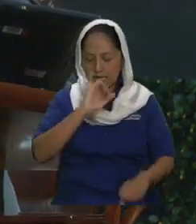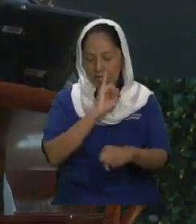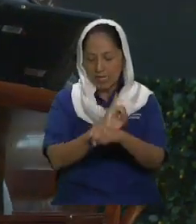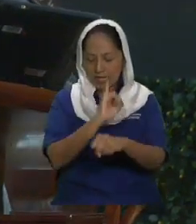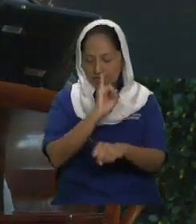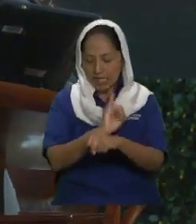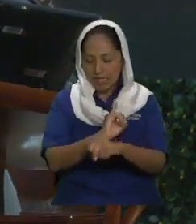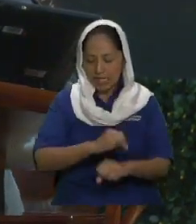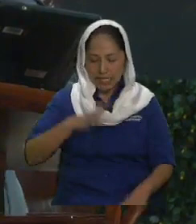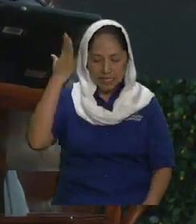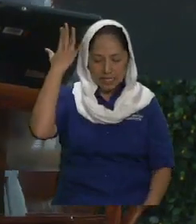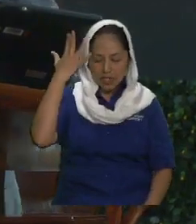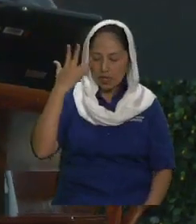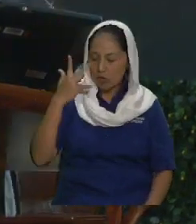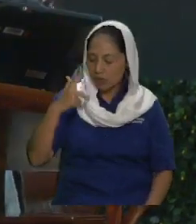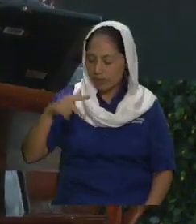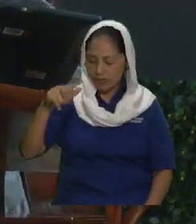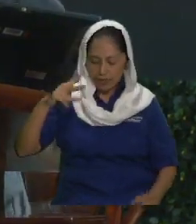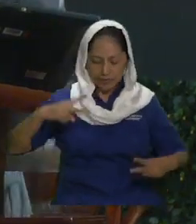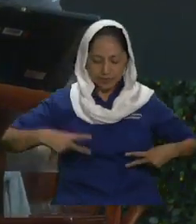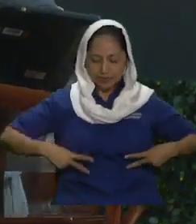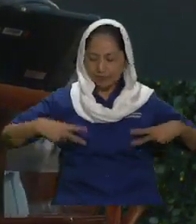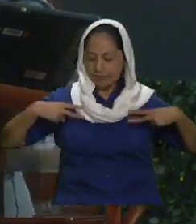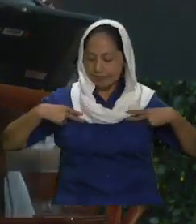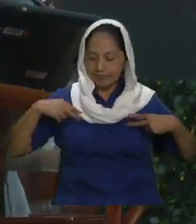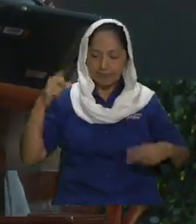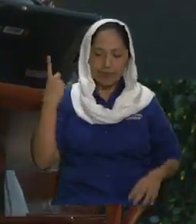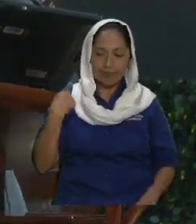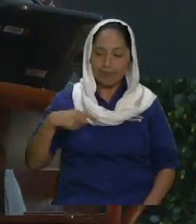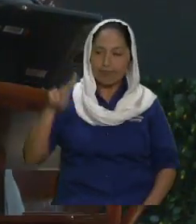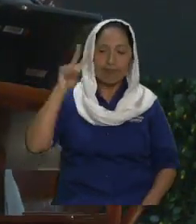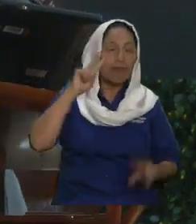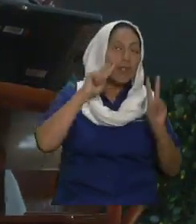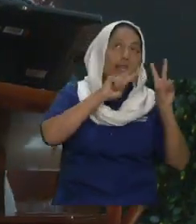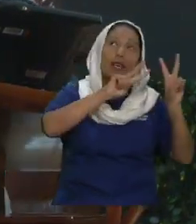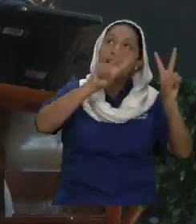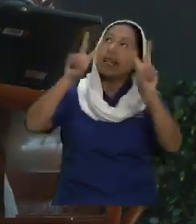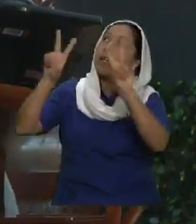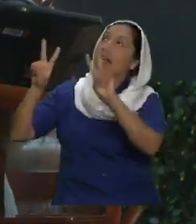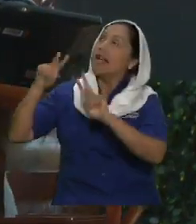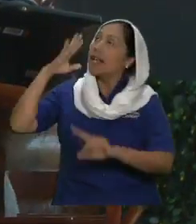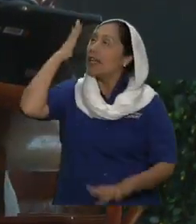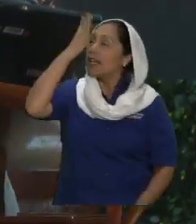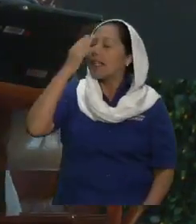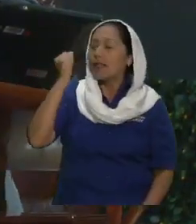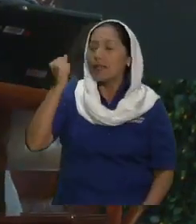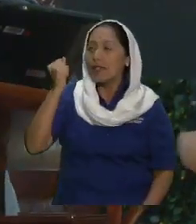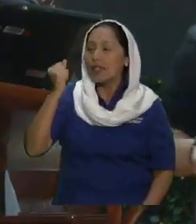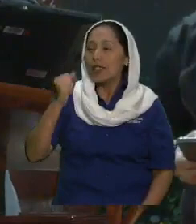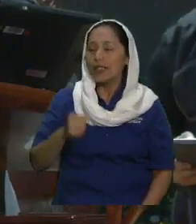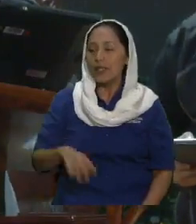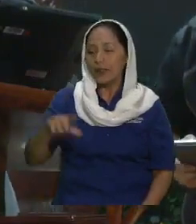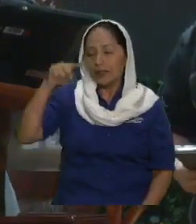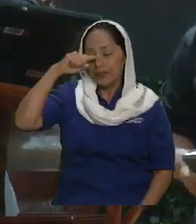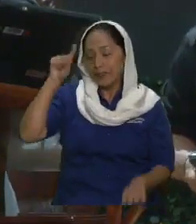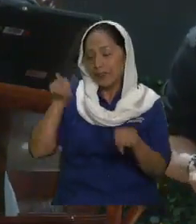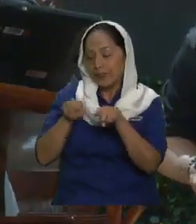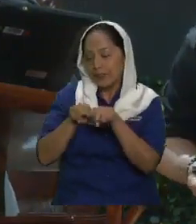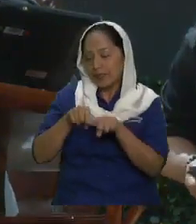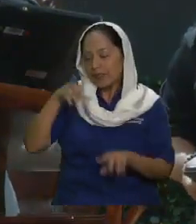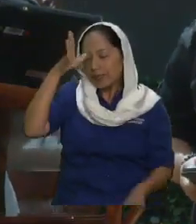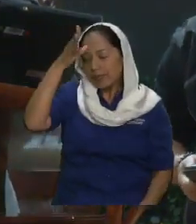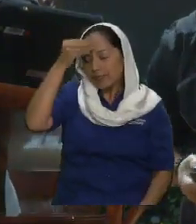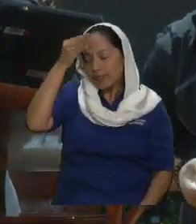de nuestra existencia para contemplar tu hermosura y para inquirir. Gracias, Señor, por permitirnos ese